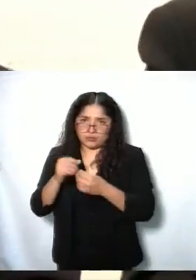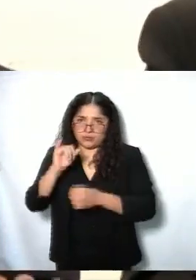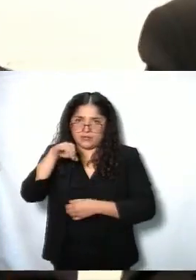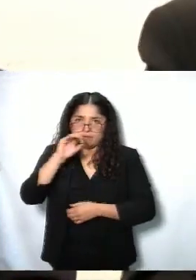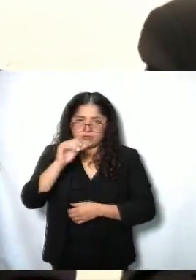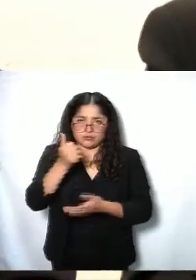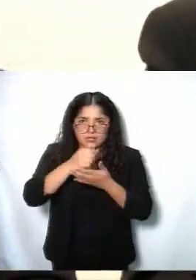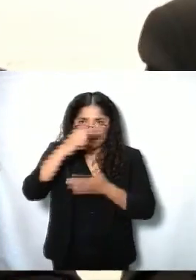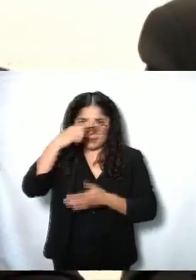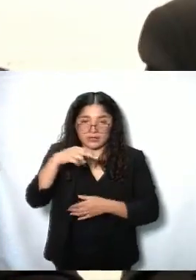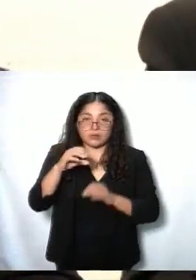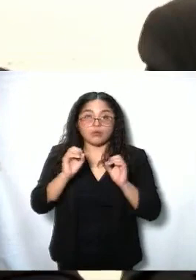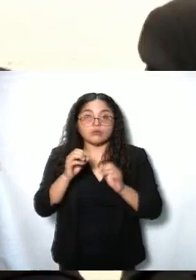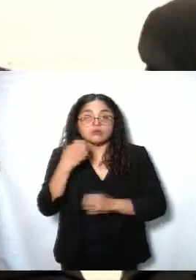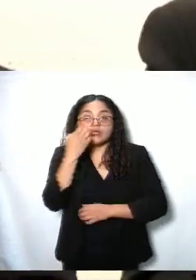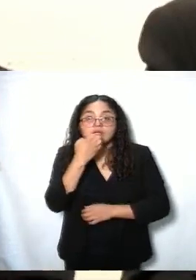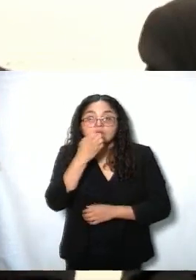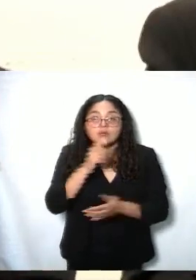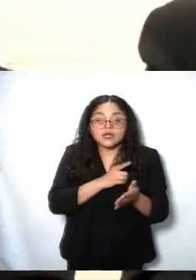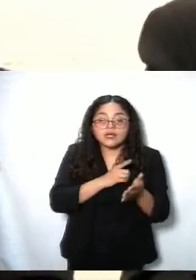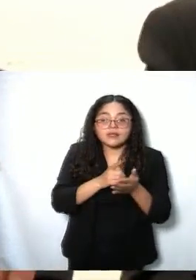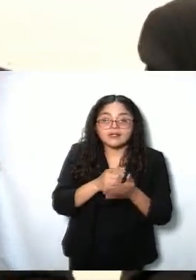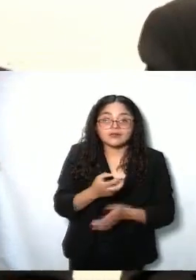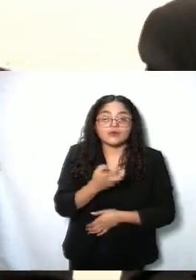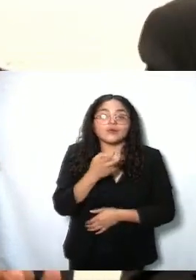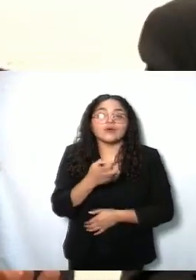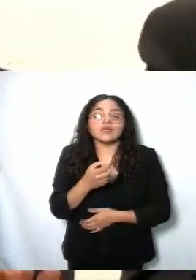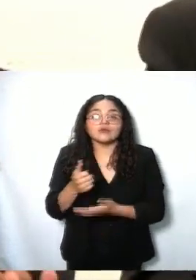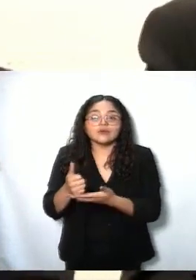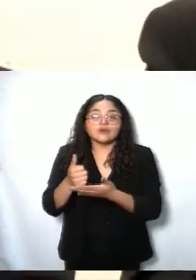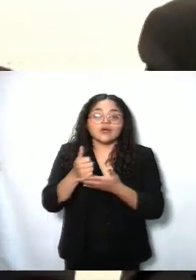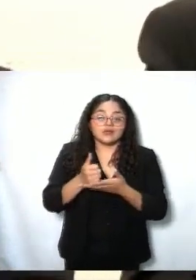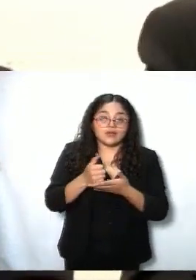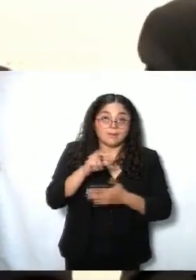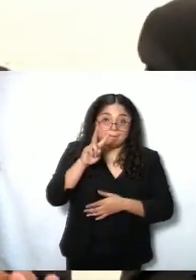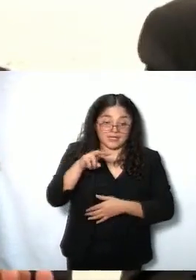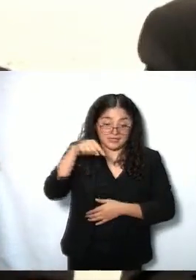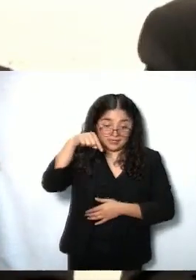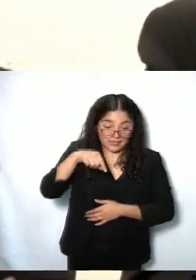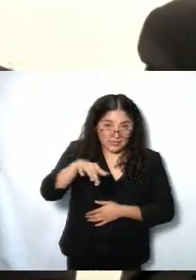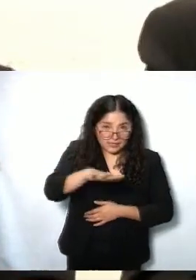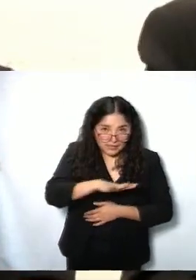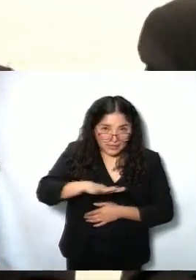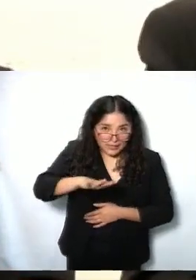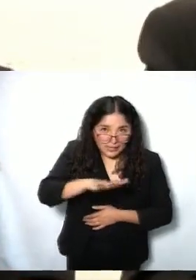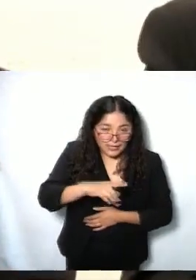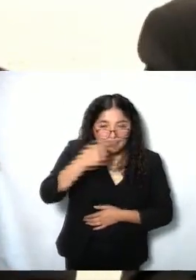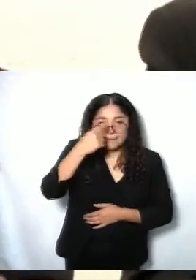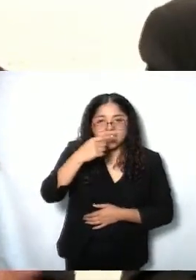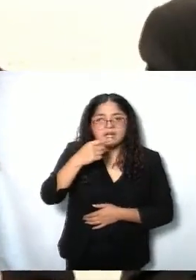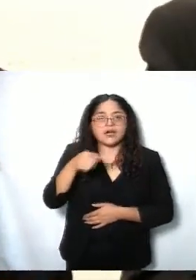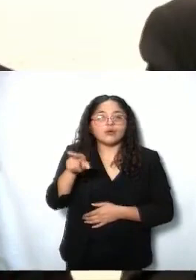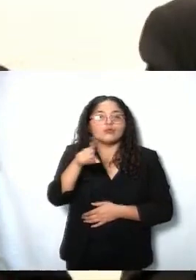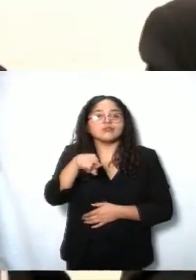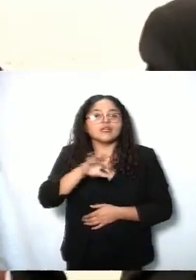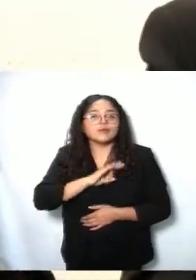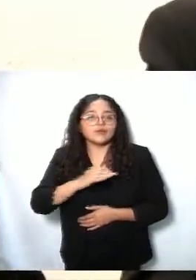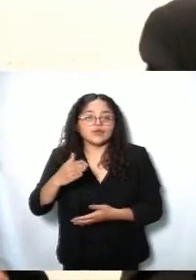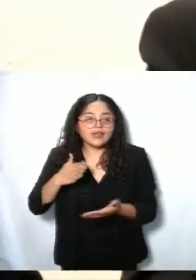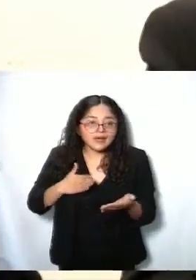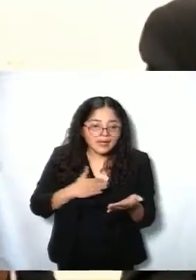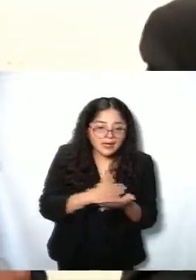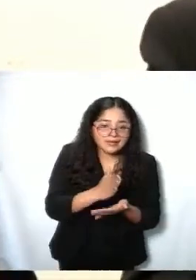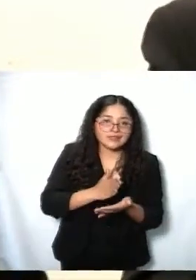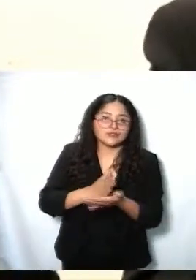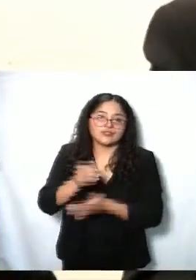este es el lugar en donde ustedes pueden siempre encontrar una puerta abierta y un lugar en